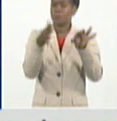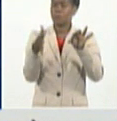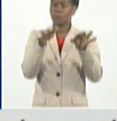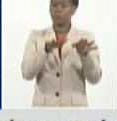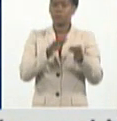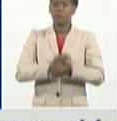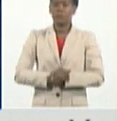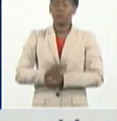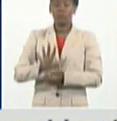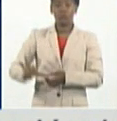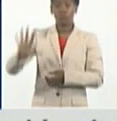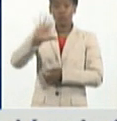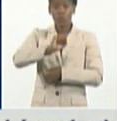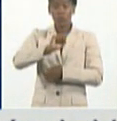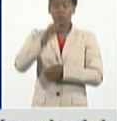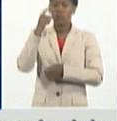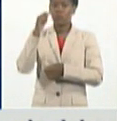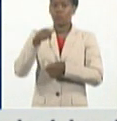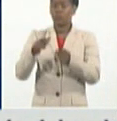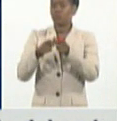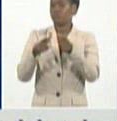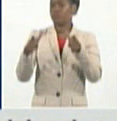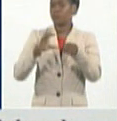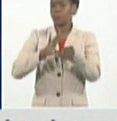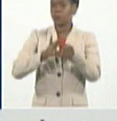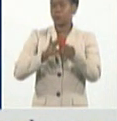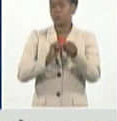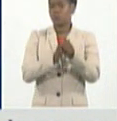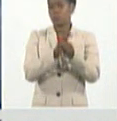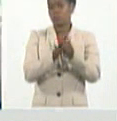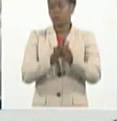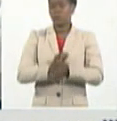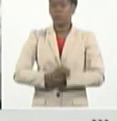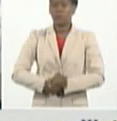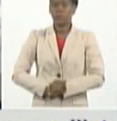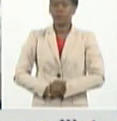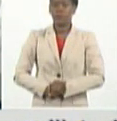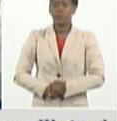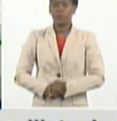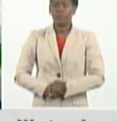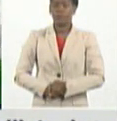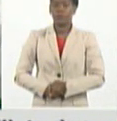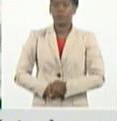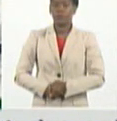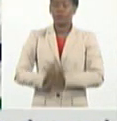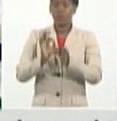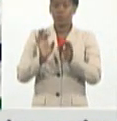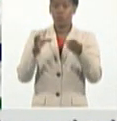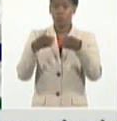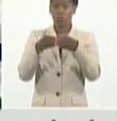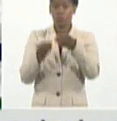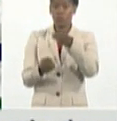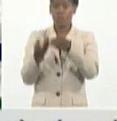extremadamente elevadas. De los 6.923 pacientes diagnosticados ayer,